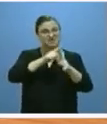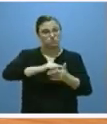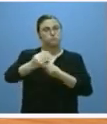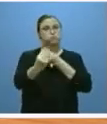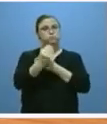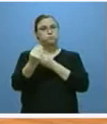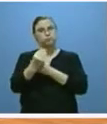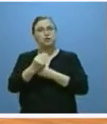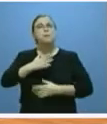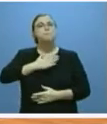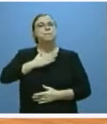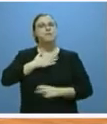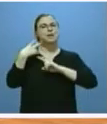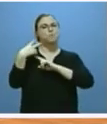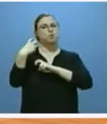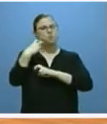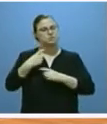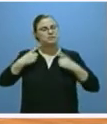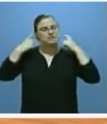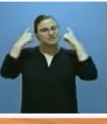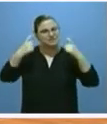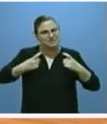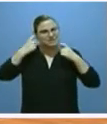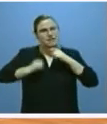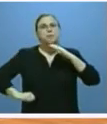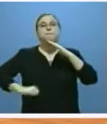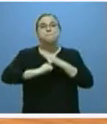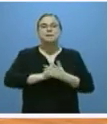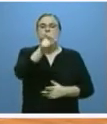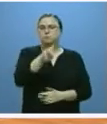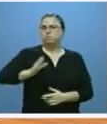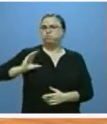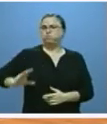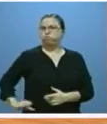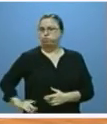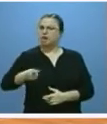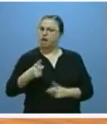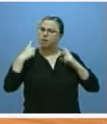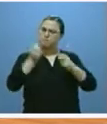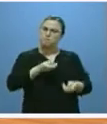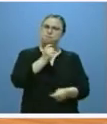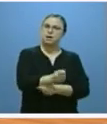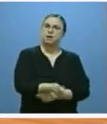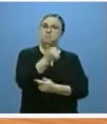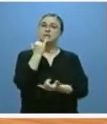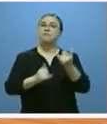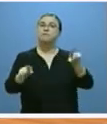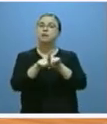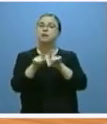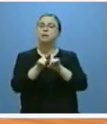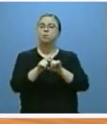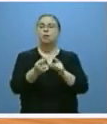impuesto sobre el patrimonio que exige un mayor esfuerzo tributario a los que más tienen y presenta por tanto un efecto netamente